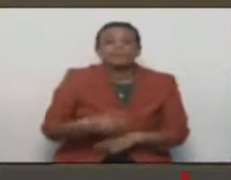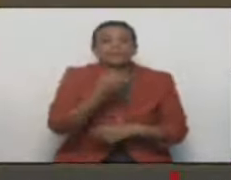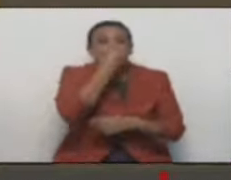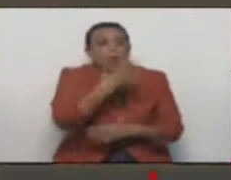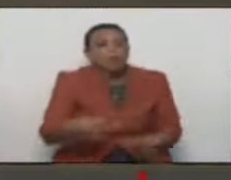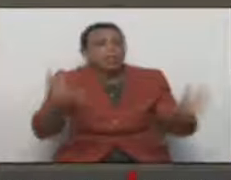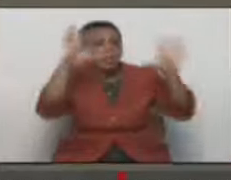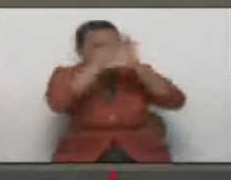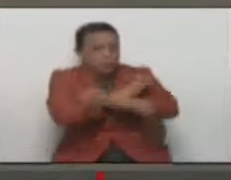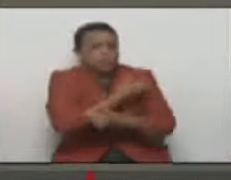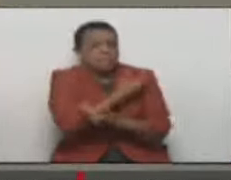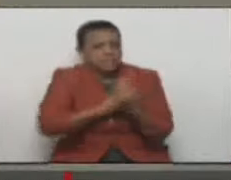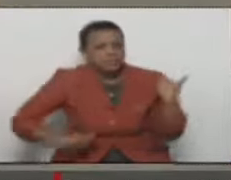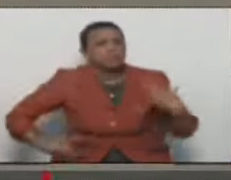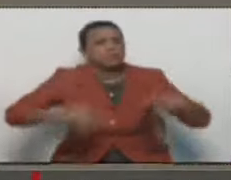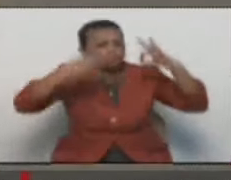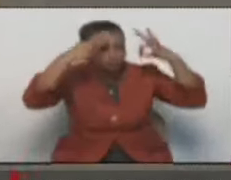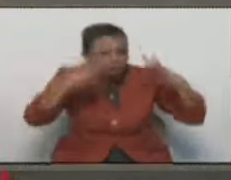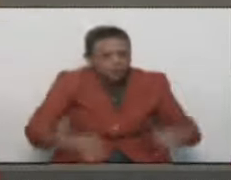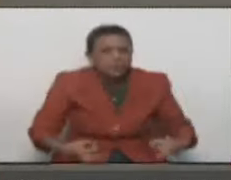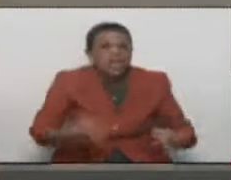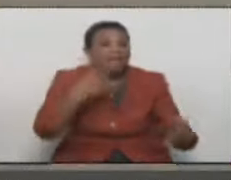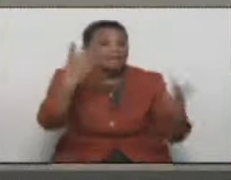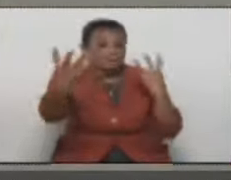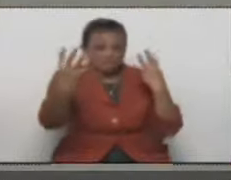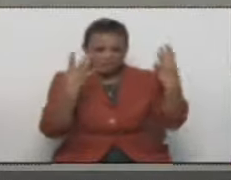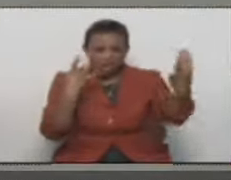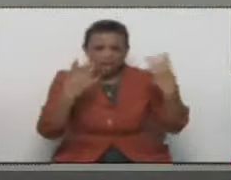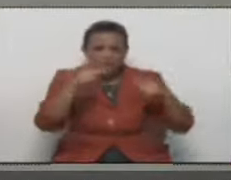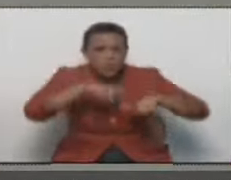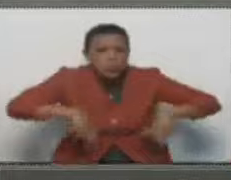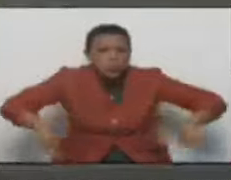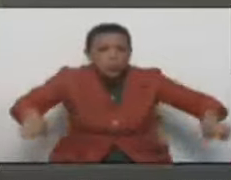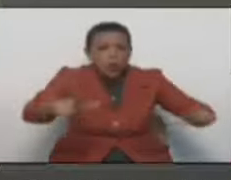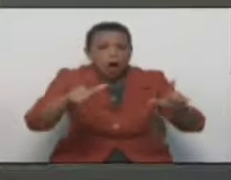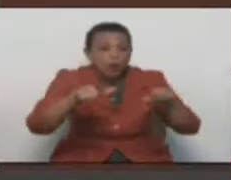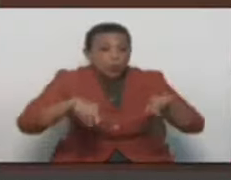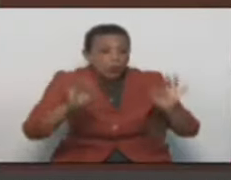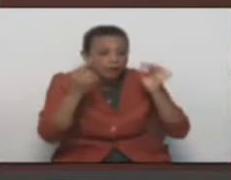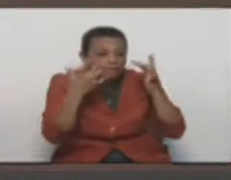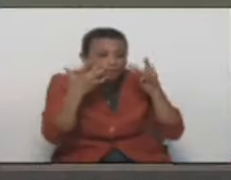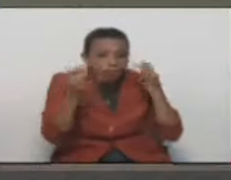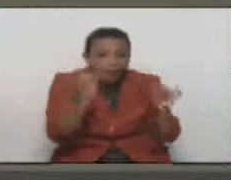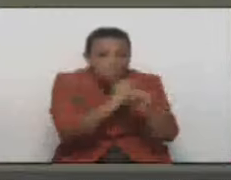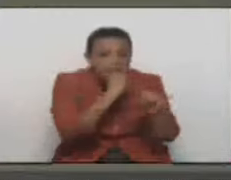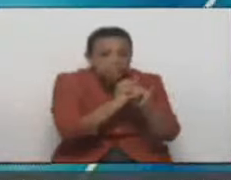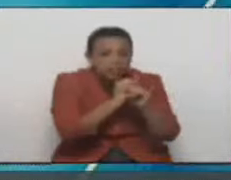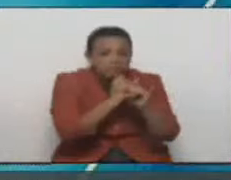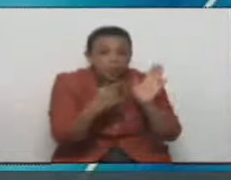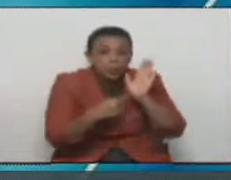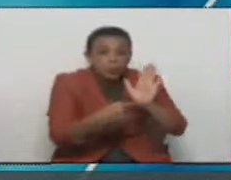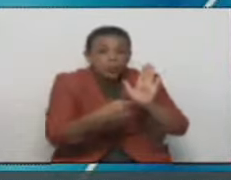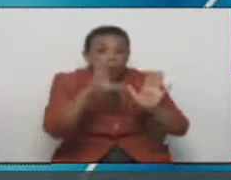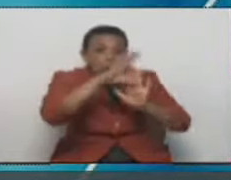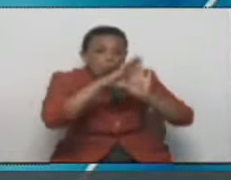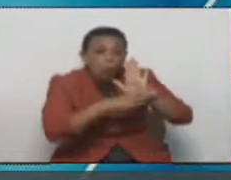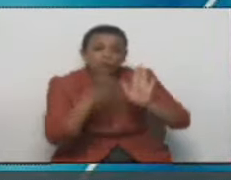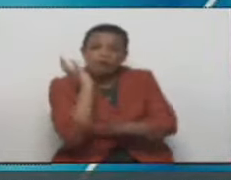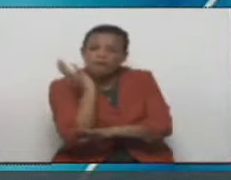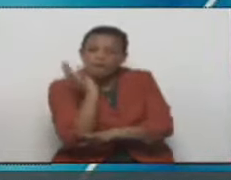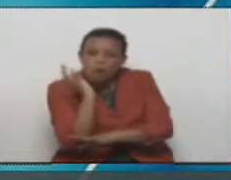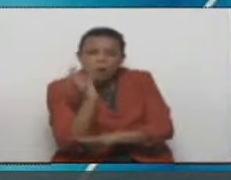presidente. Sí, efectivamente, en el marco de la FITELBEN hubo un componente formativo. Estuvimos dando cursos, foros,